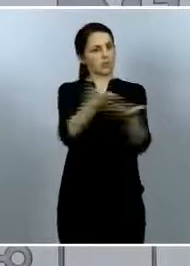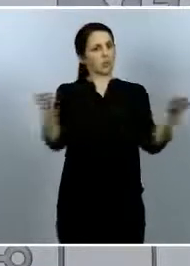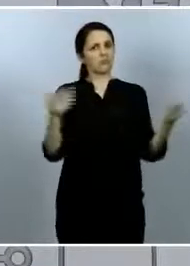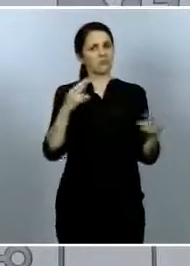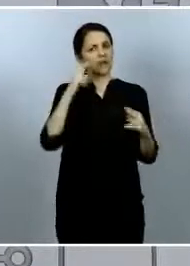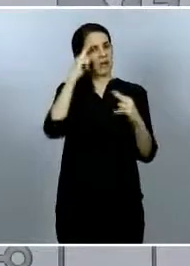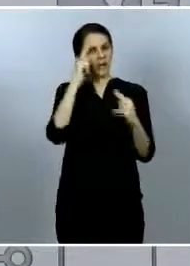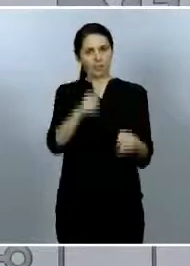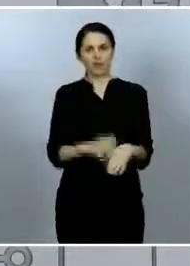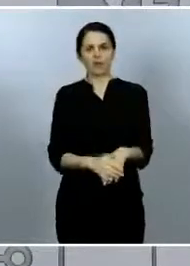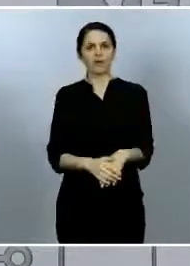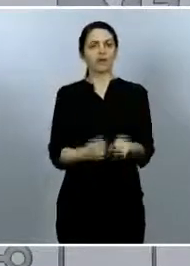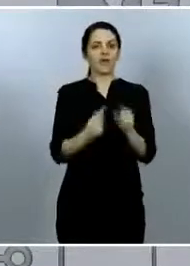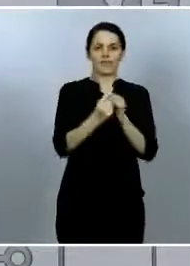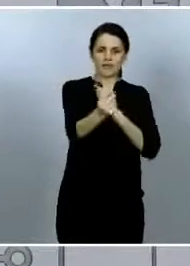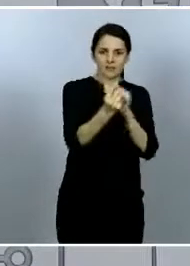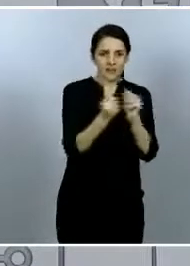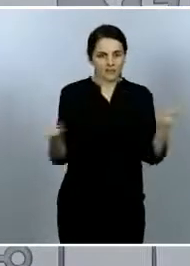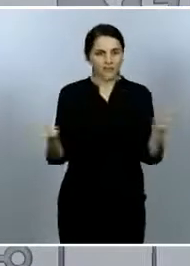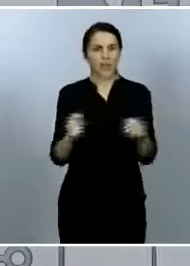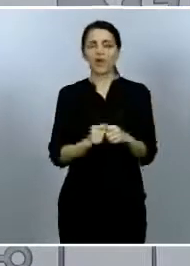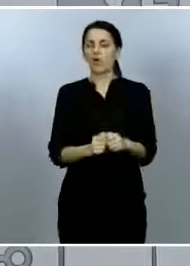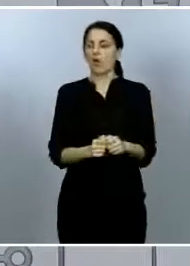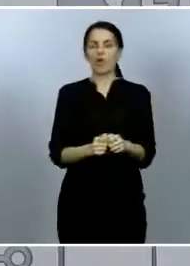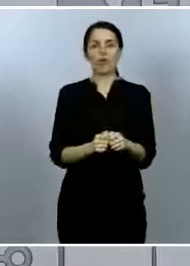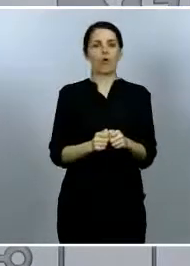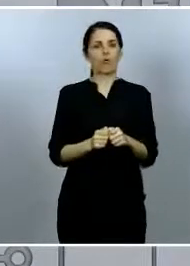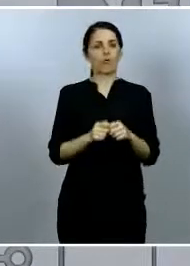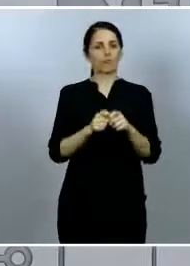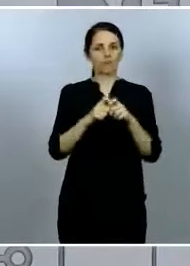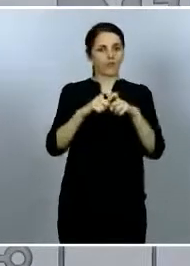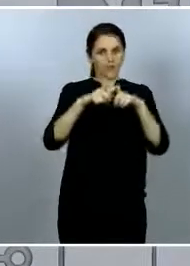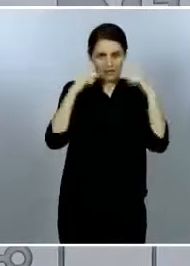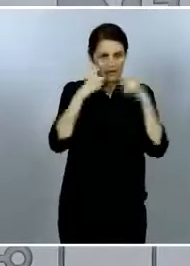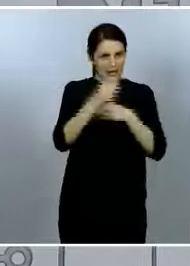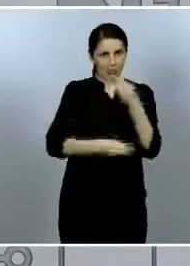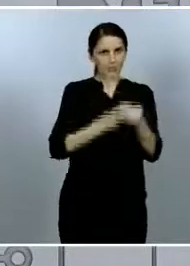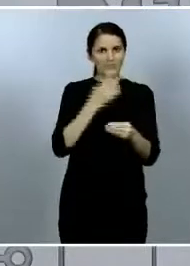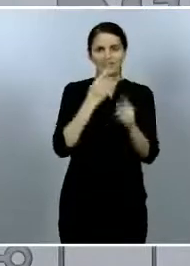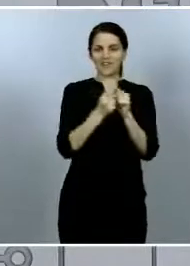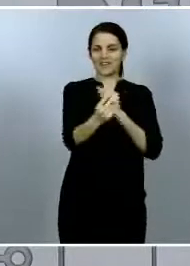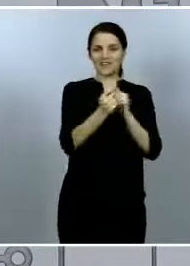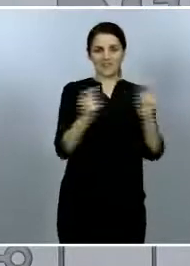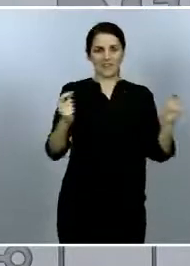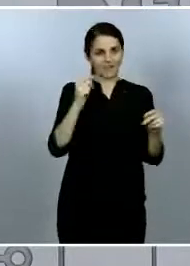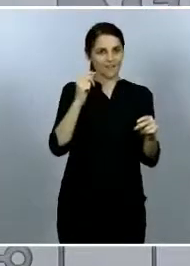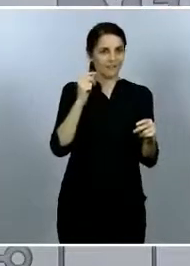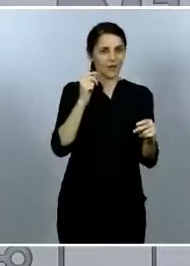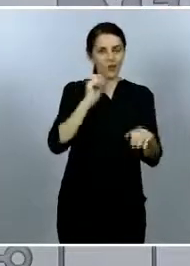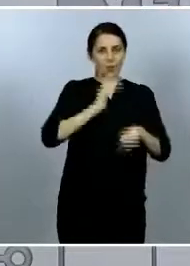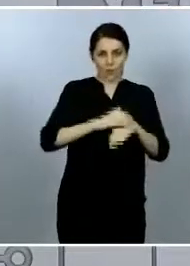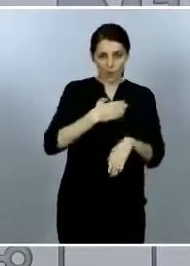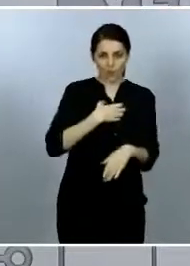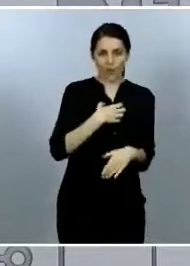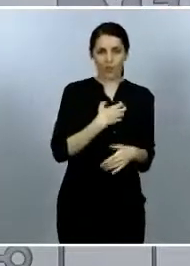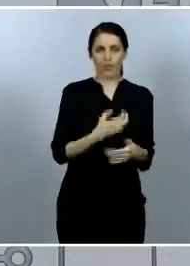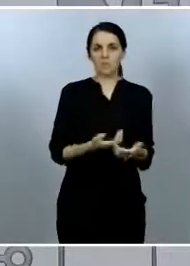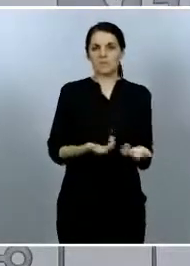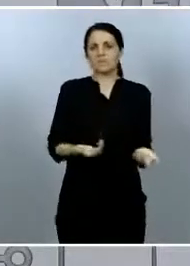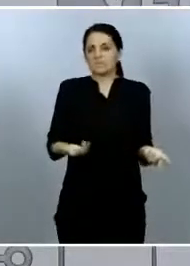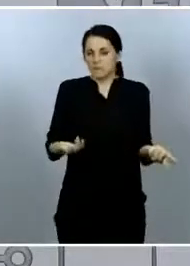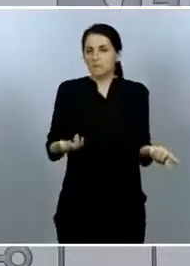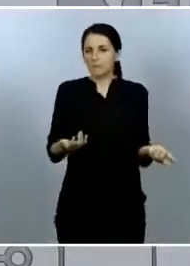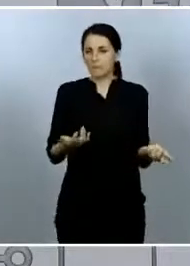distancias, utilizan la mascarilla cuando no se pueden respetar las distancias. Yo creo que sí que hay todavía una percepción